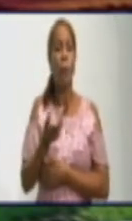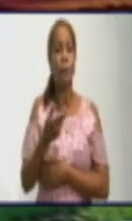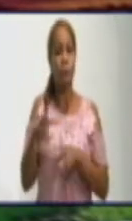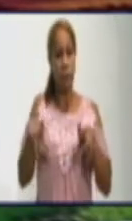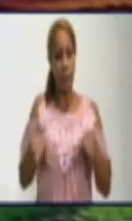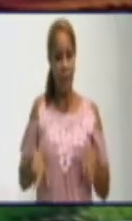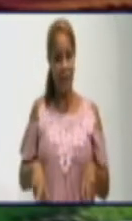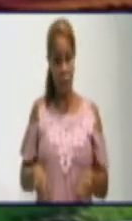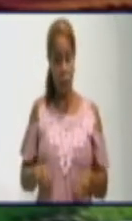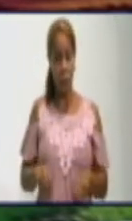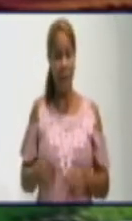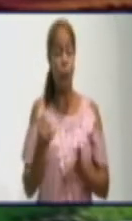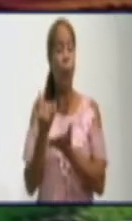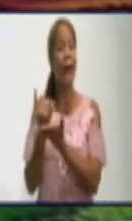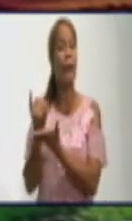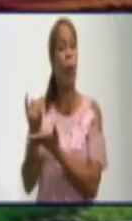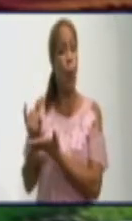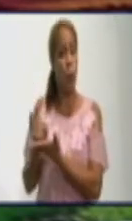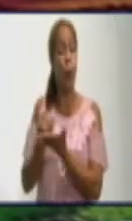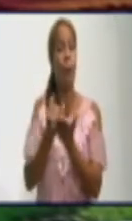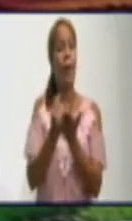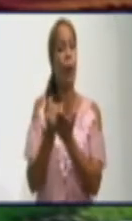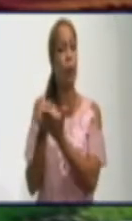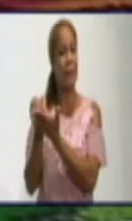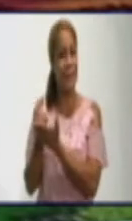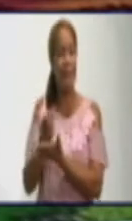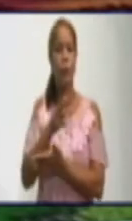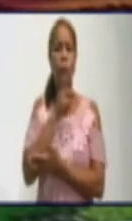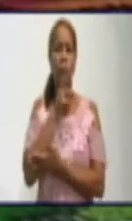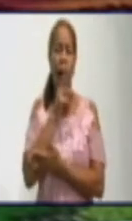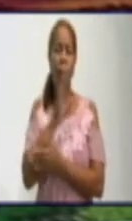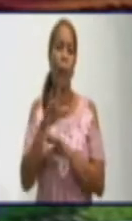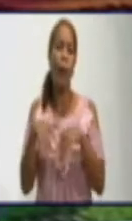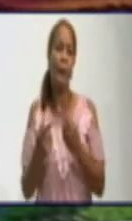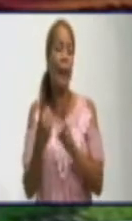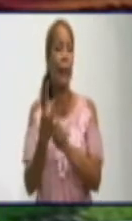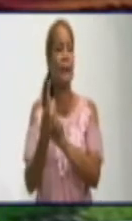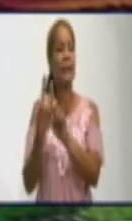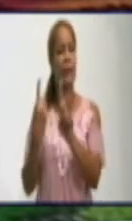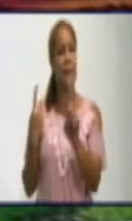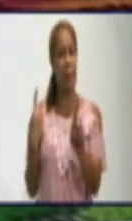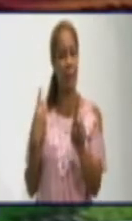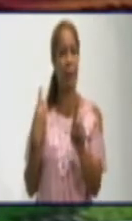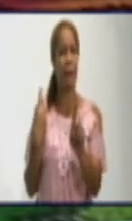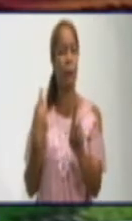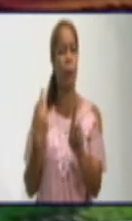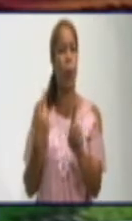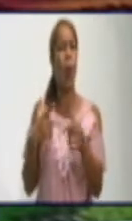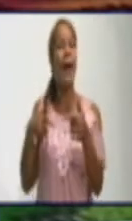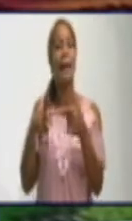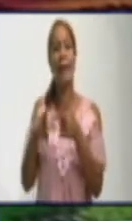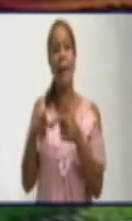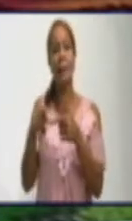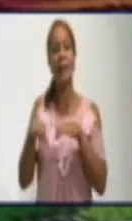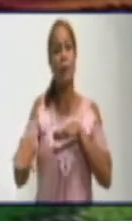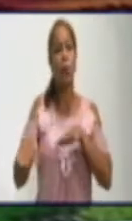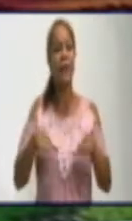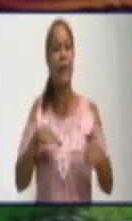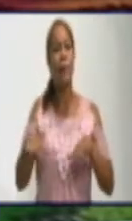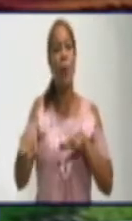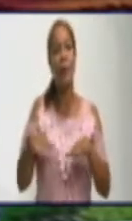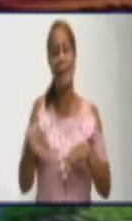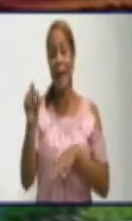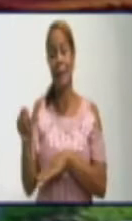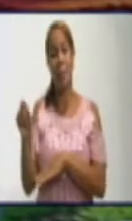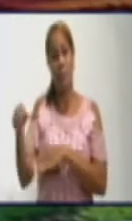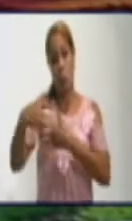partir de las medidas higiénico-sanitarias del distanciamiento, la limitación de movilidad y